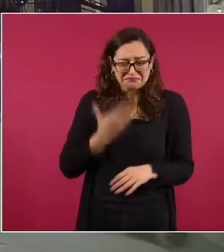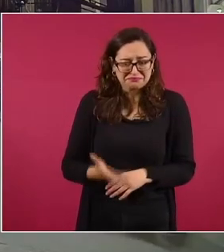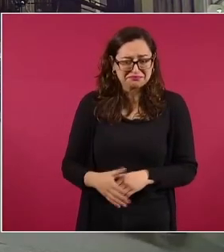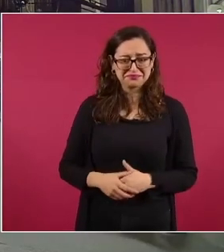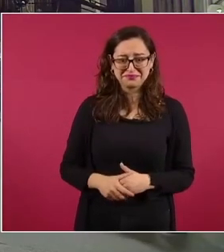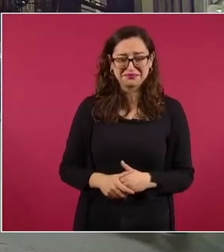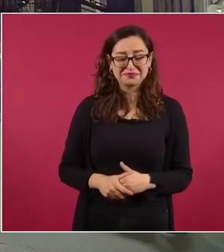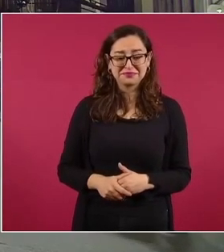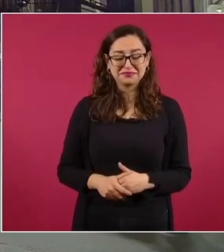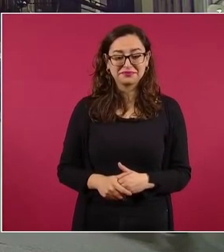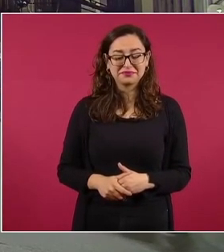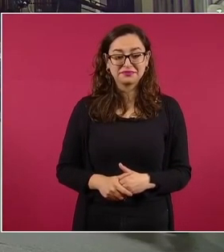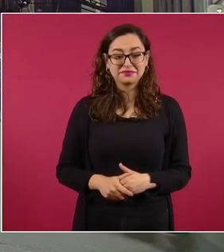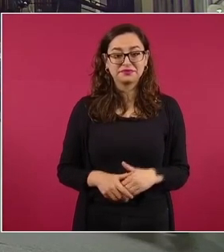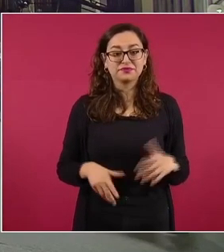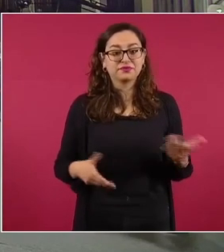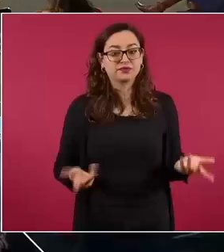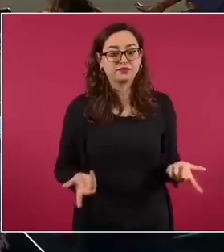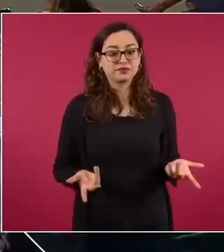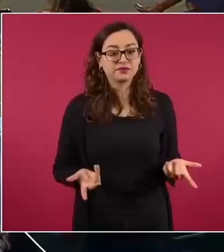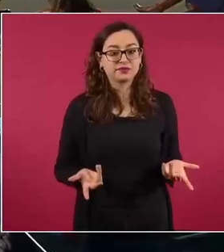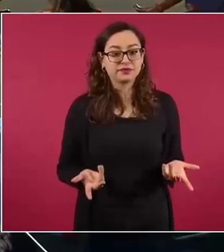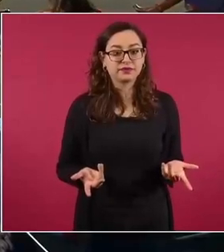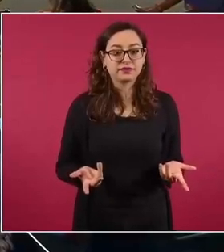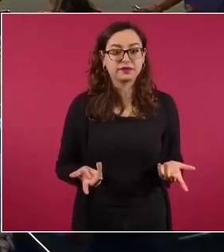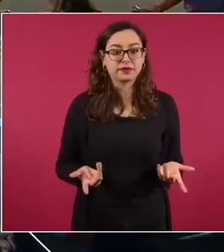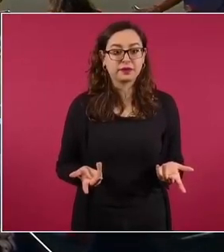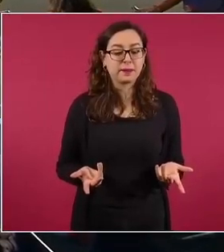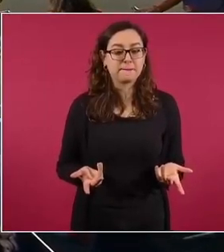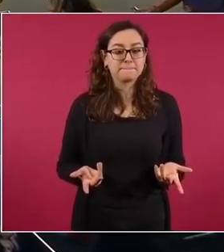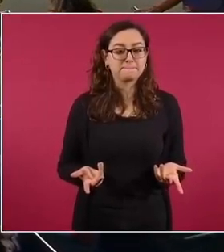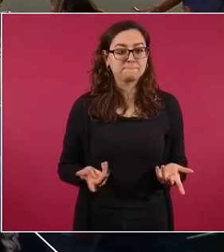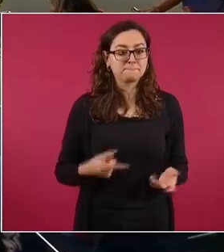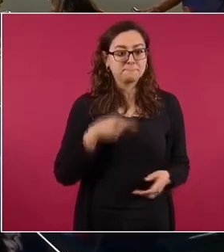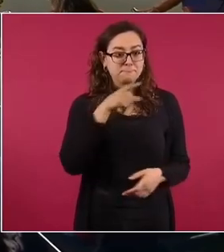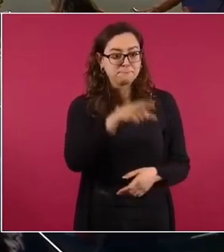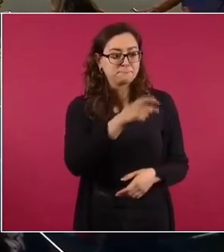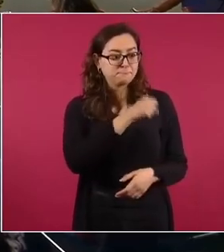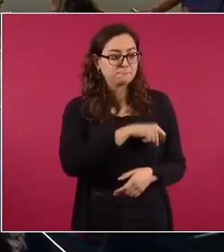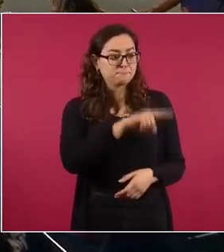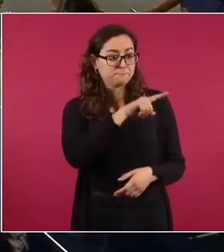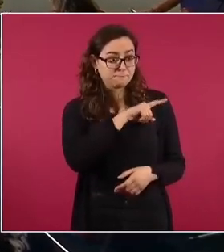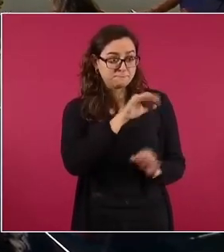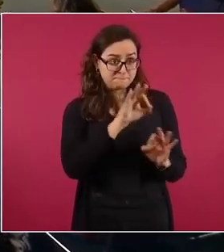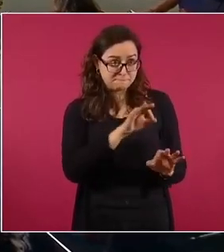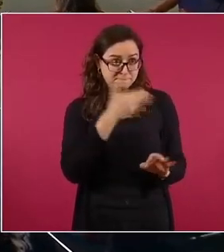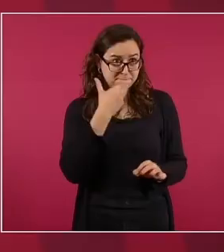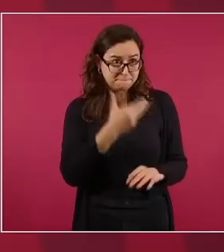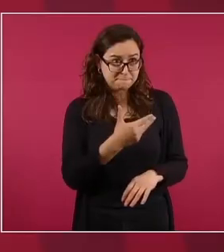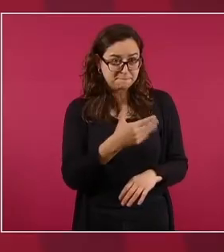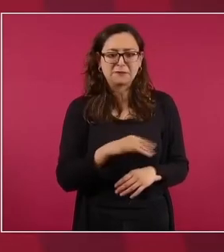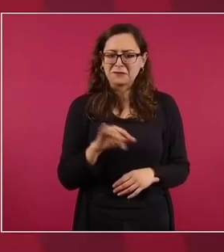de parte de quién viene el saludo? Estoy muy bien, muy bien, muy bien. Estoy